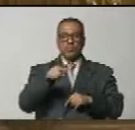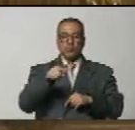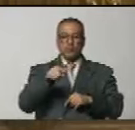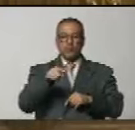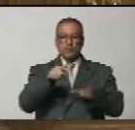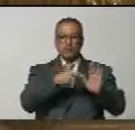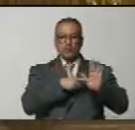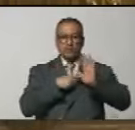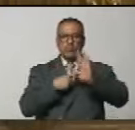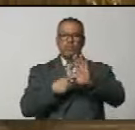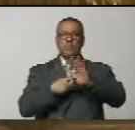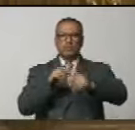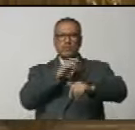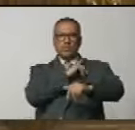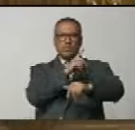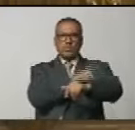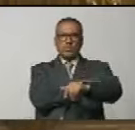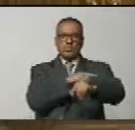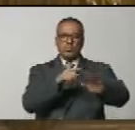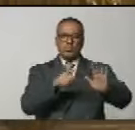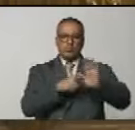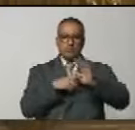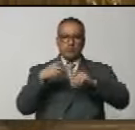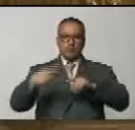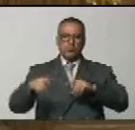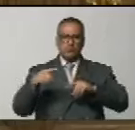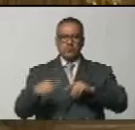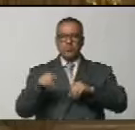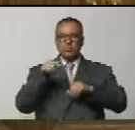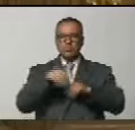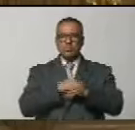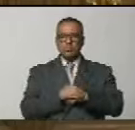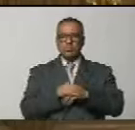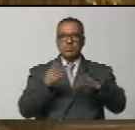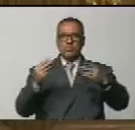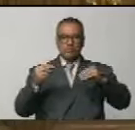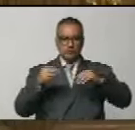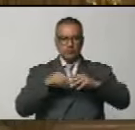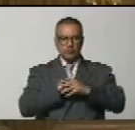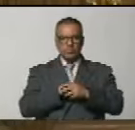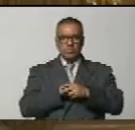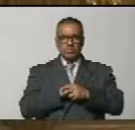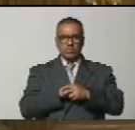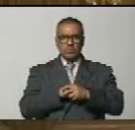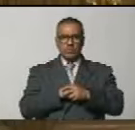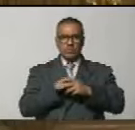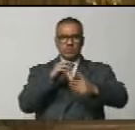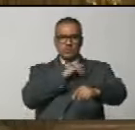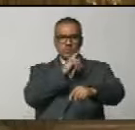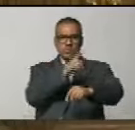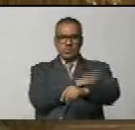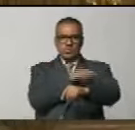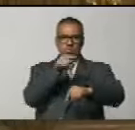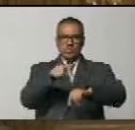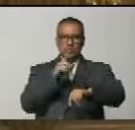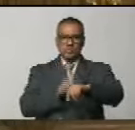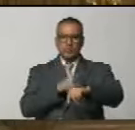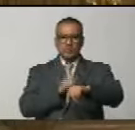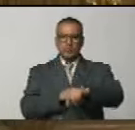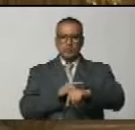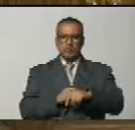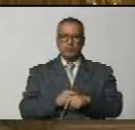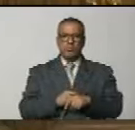una demostración de fortaleza democrática con mucha fuerza en este momento.